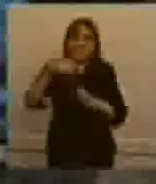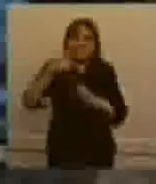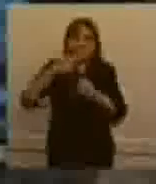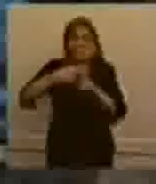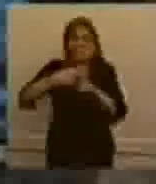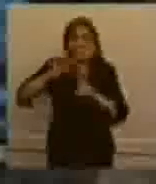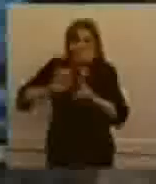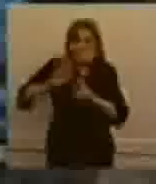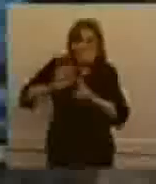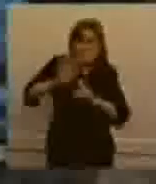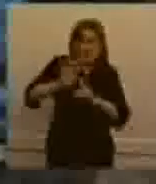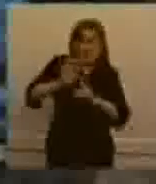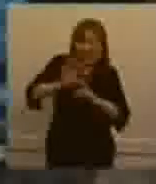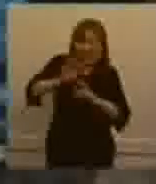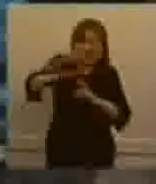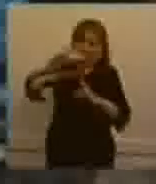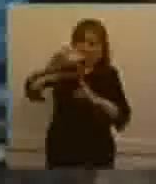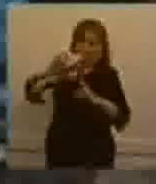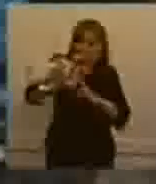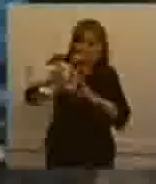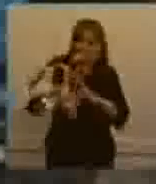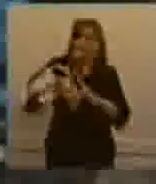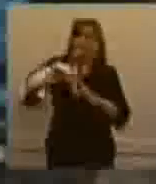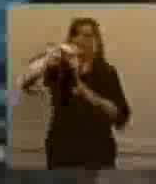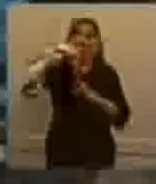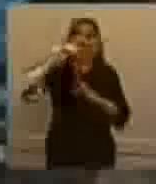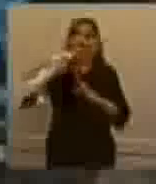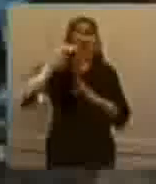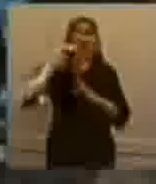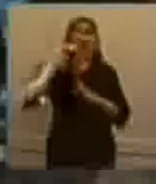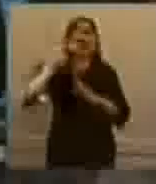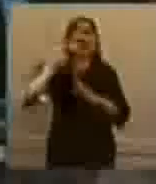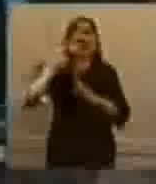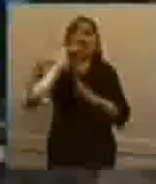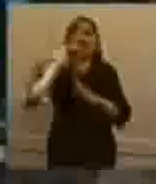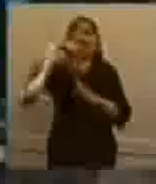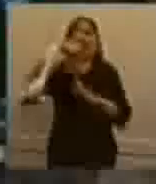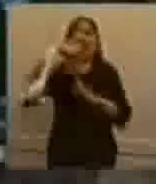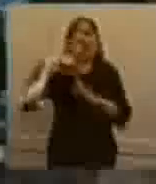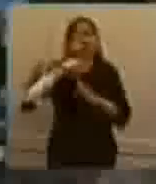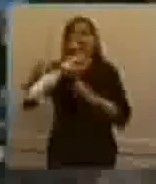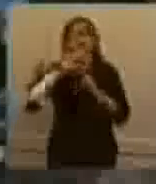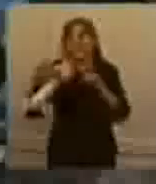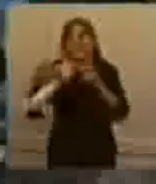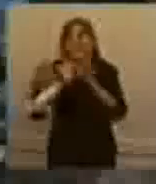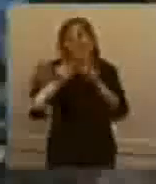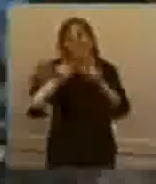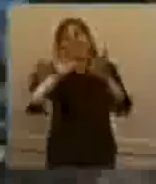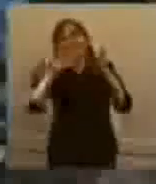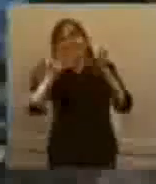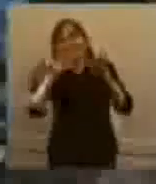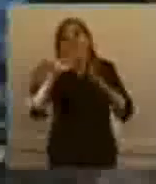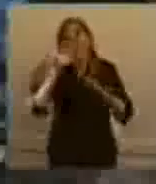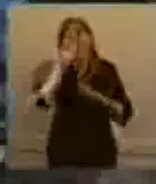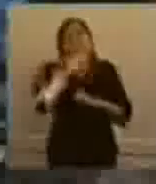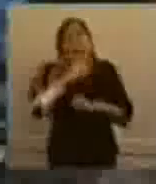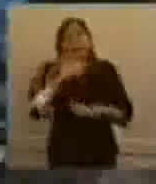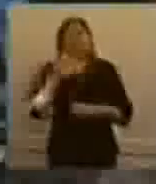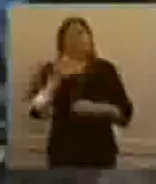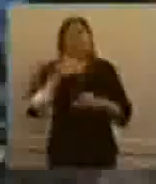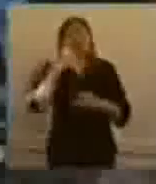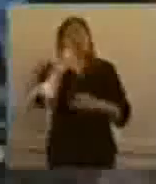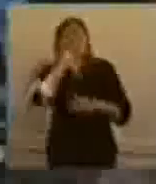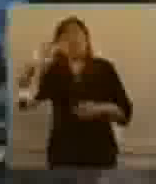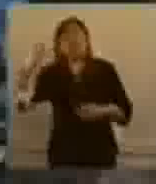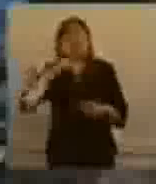Pilcaneseu, Maquinchao, Yanquin, un total de familias de 2.270 familias asistidas en forma